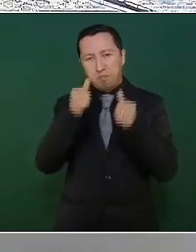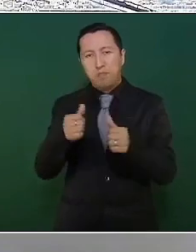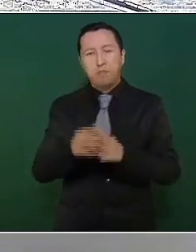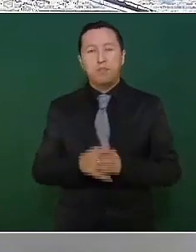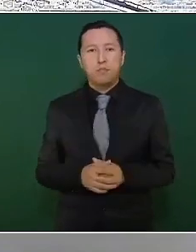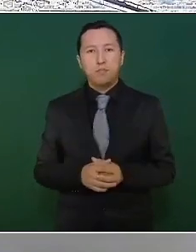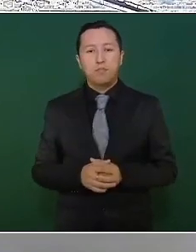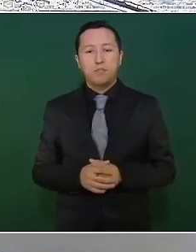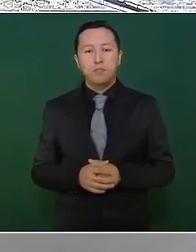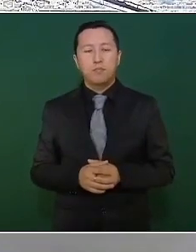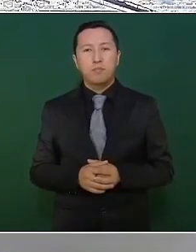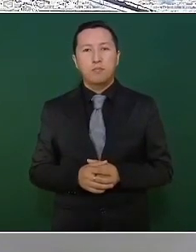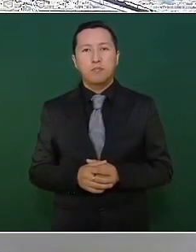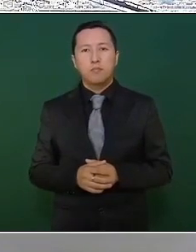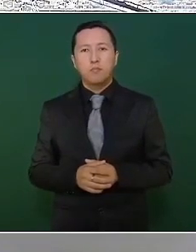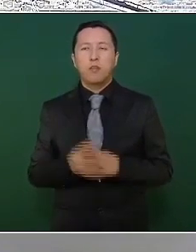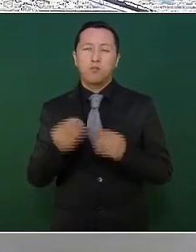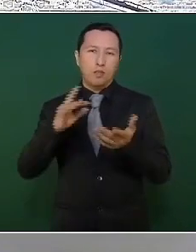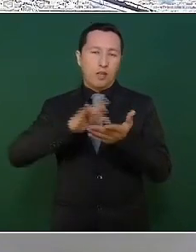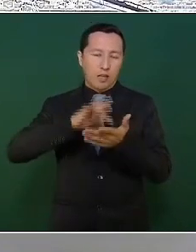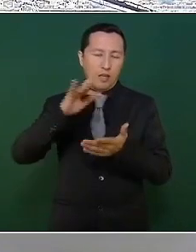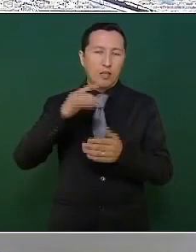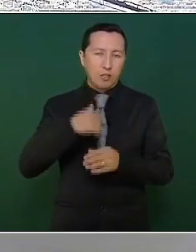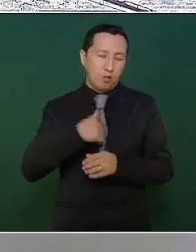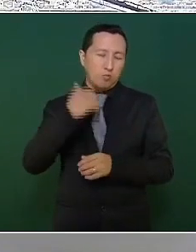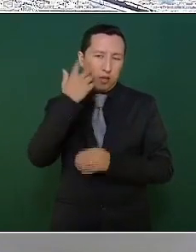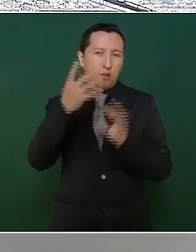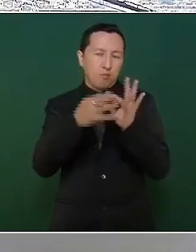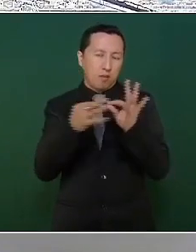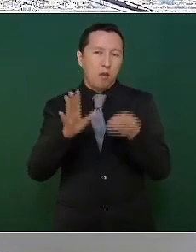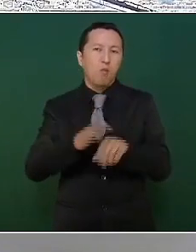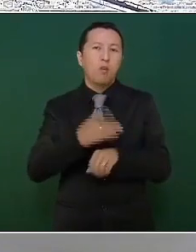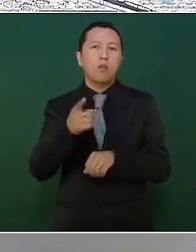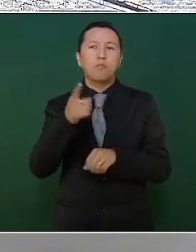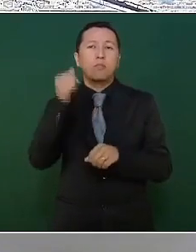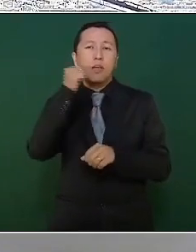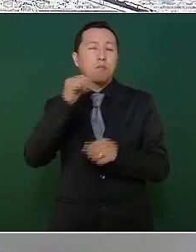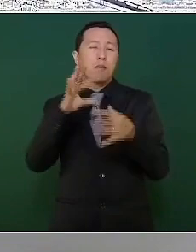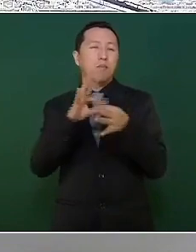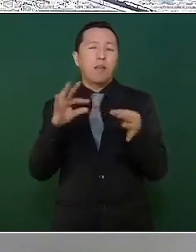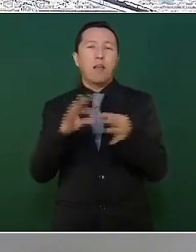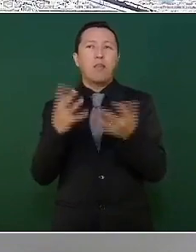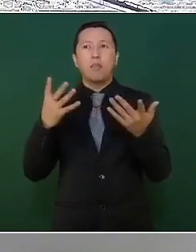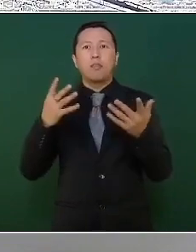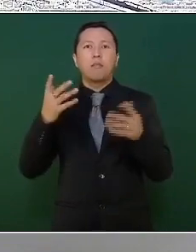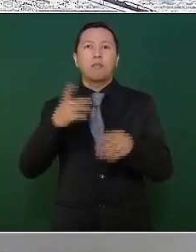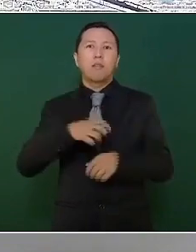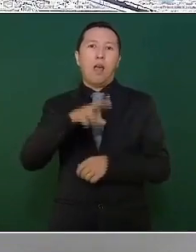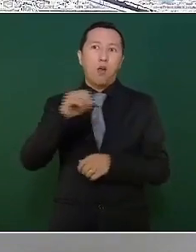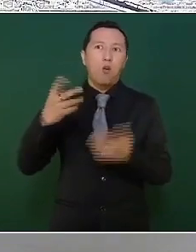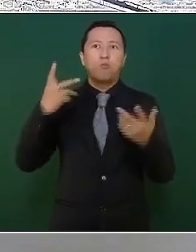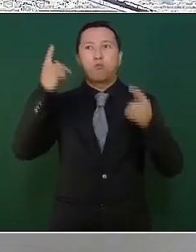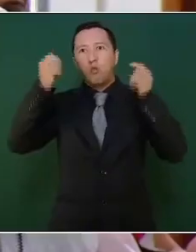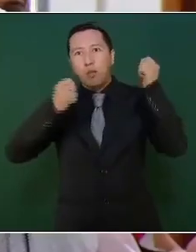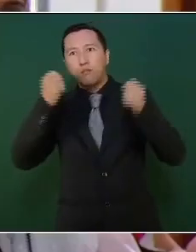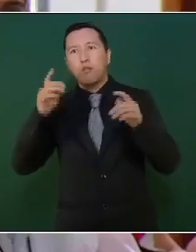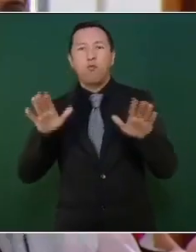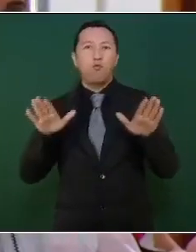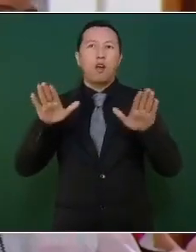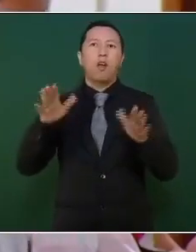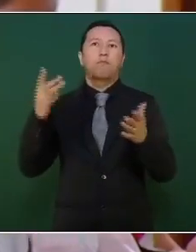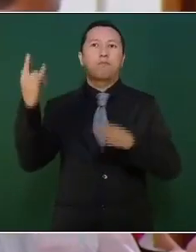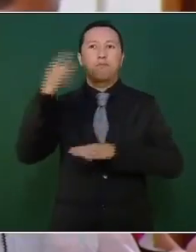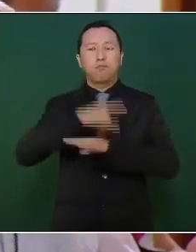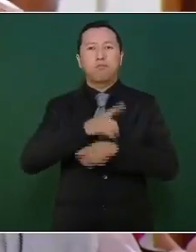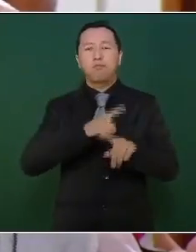Quería comentarle esto porque pues generalmente dice Quintana Roo y el turismo y los vuelos y los sobrevuelos y todo, pero atrás de,